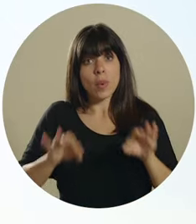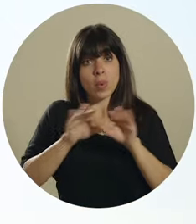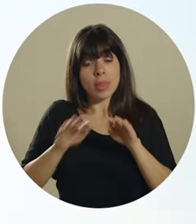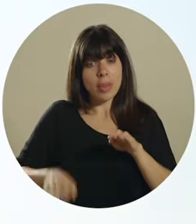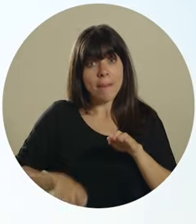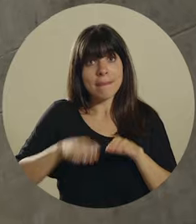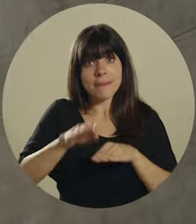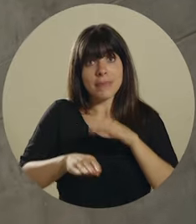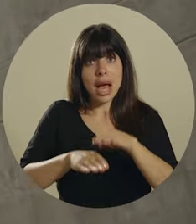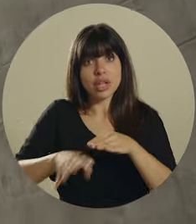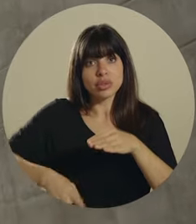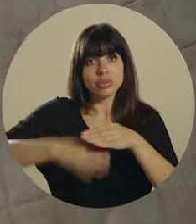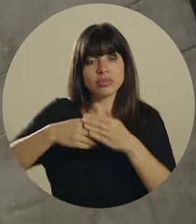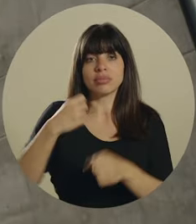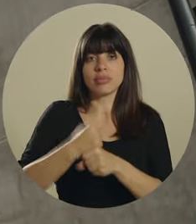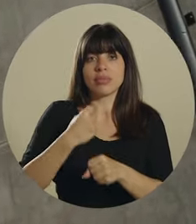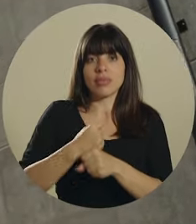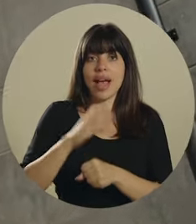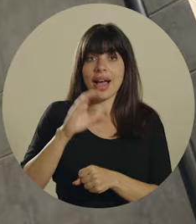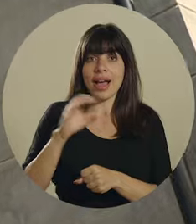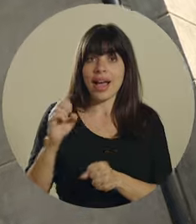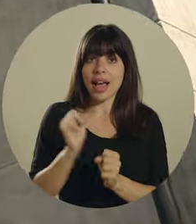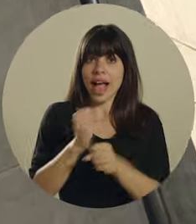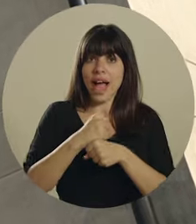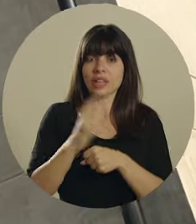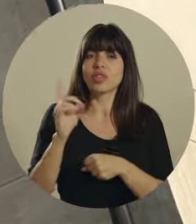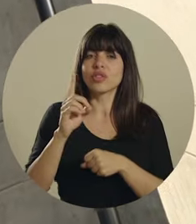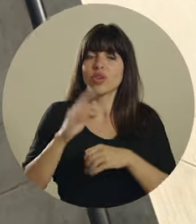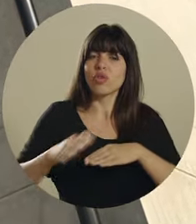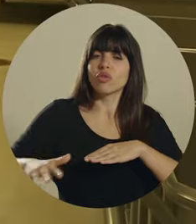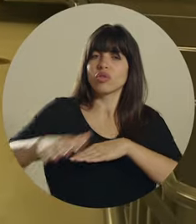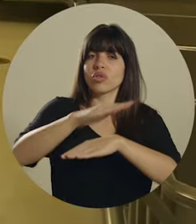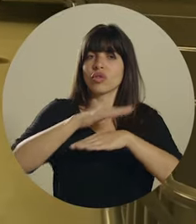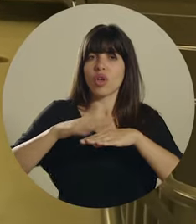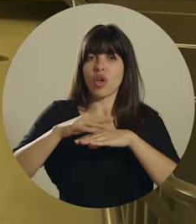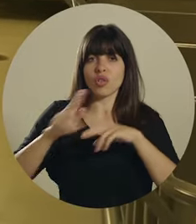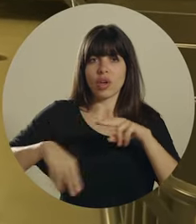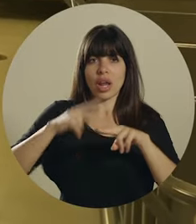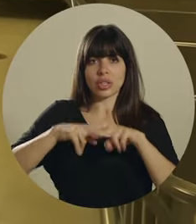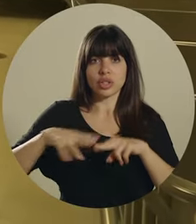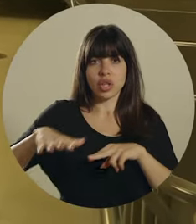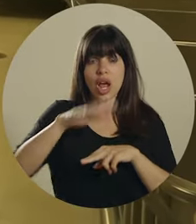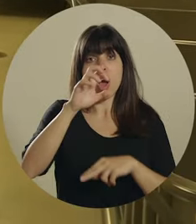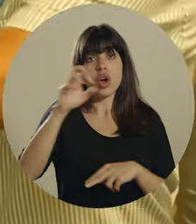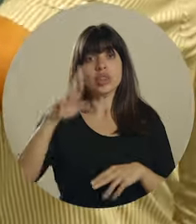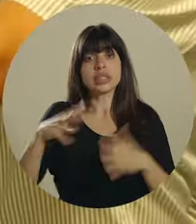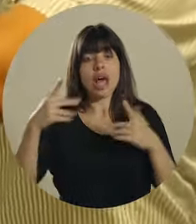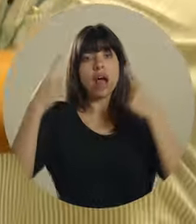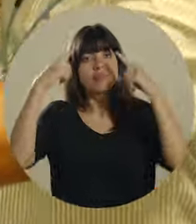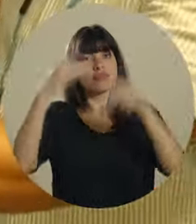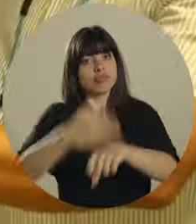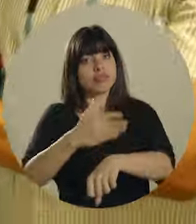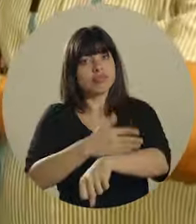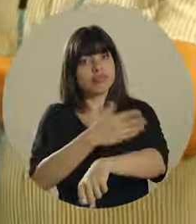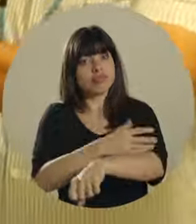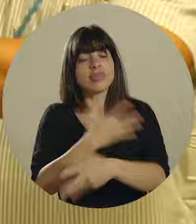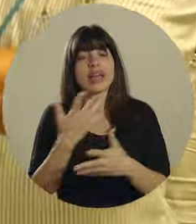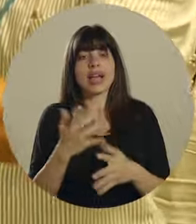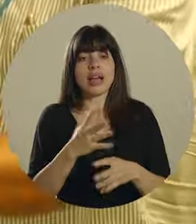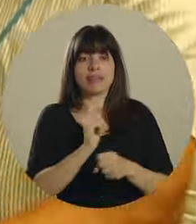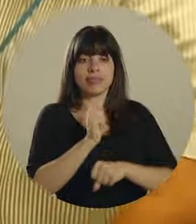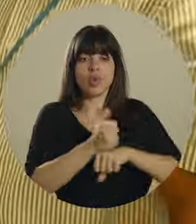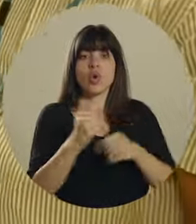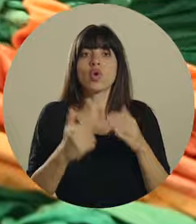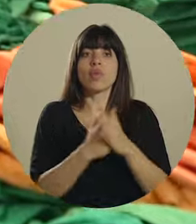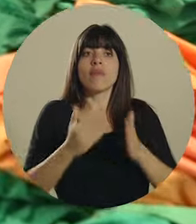A este importante paso se suman las obras y esfuerzos que la Caja implementa en todo el territorio nacional. Costa Rica ha logrado avanzar con la